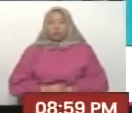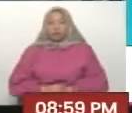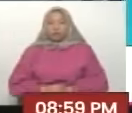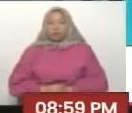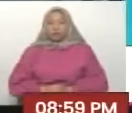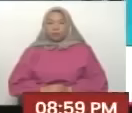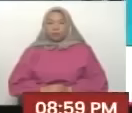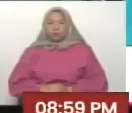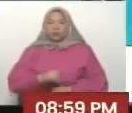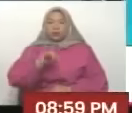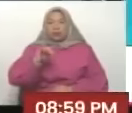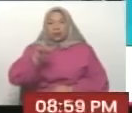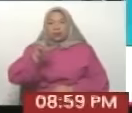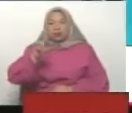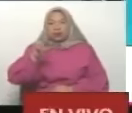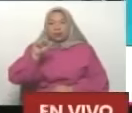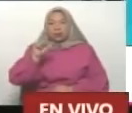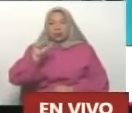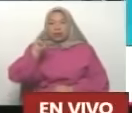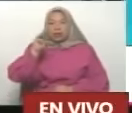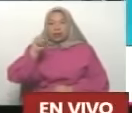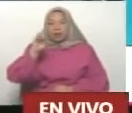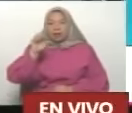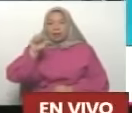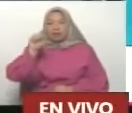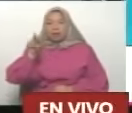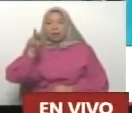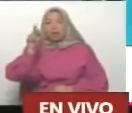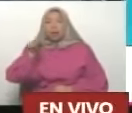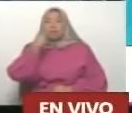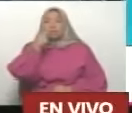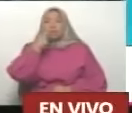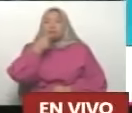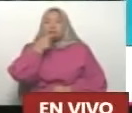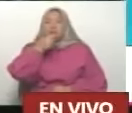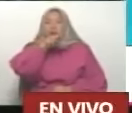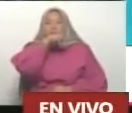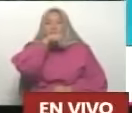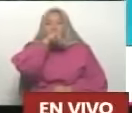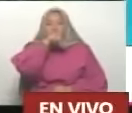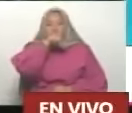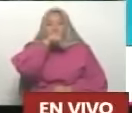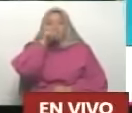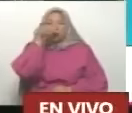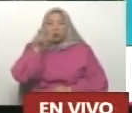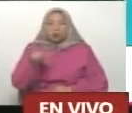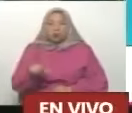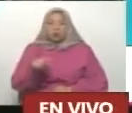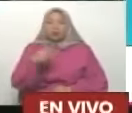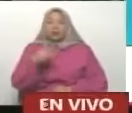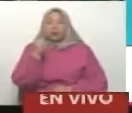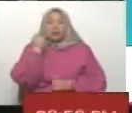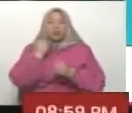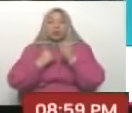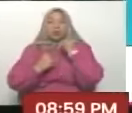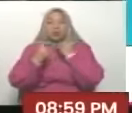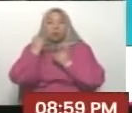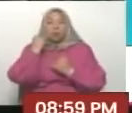Samar Pérez habló bien bonito. Y Samar, ¿quieres estudiar idiomas?